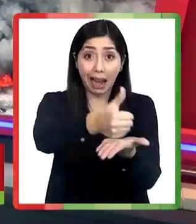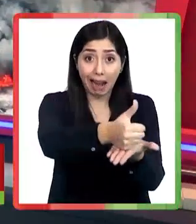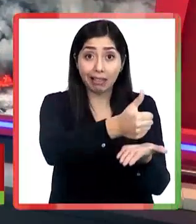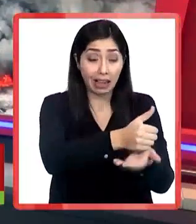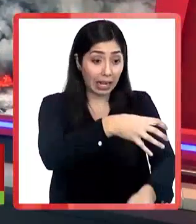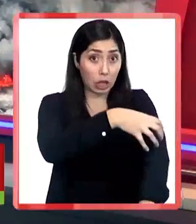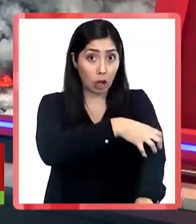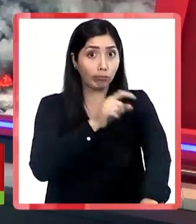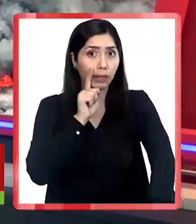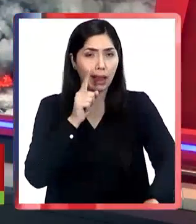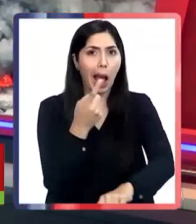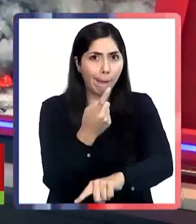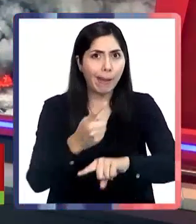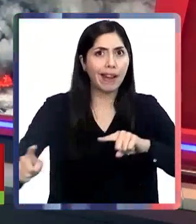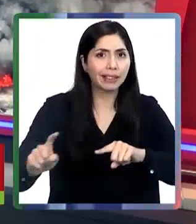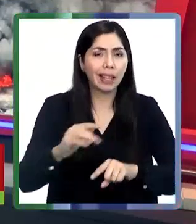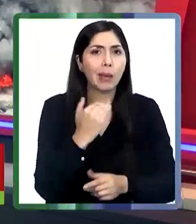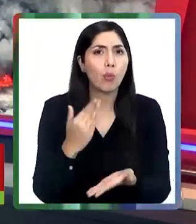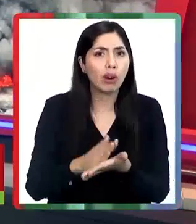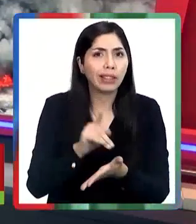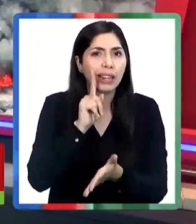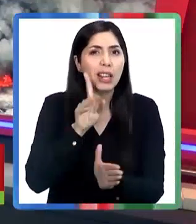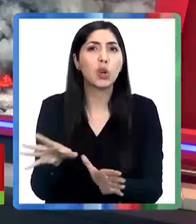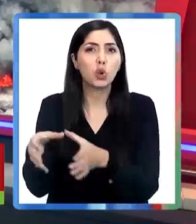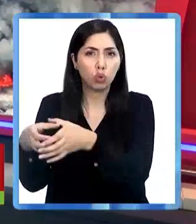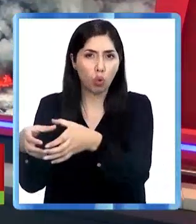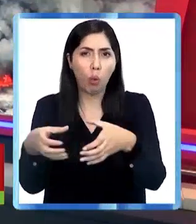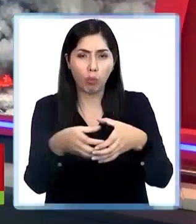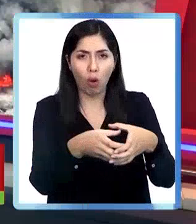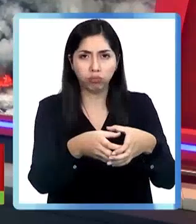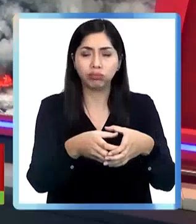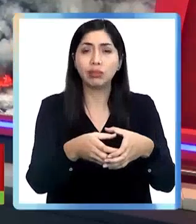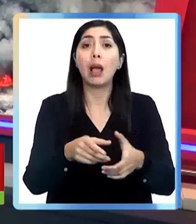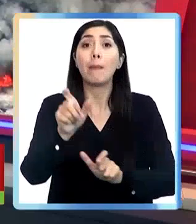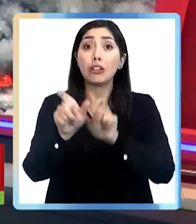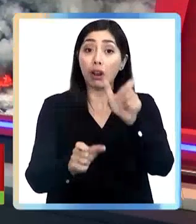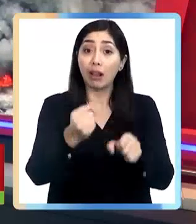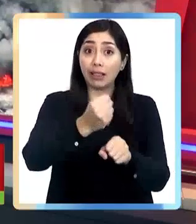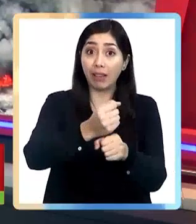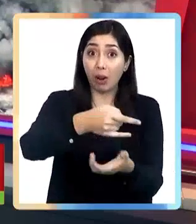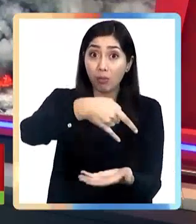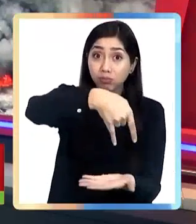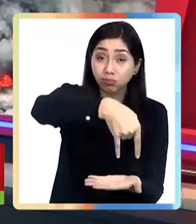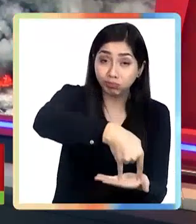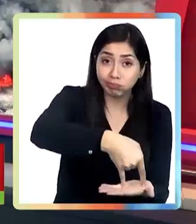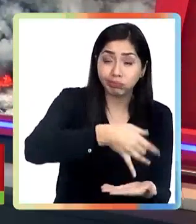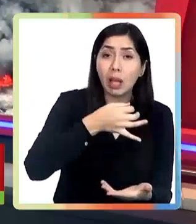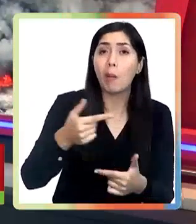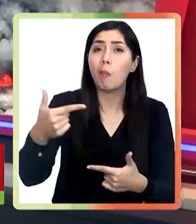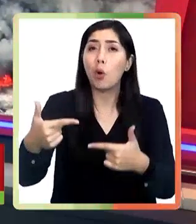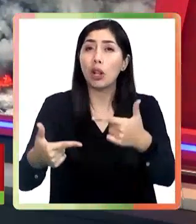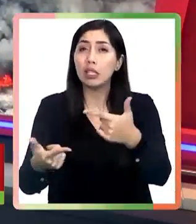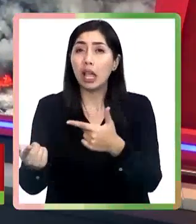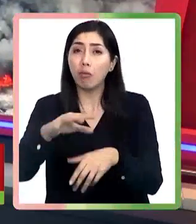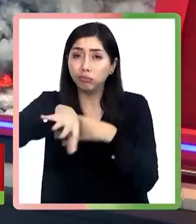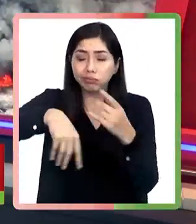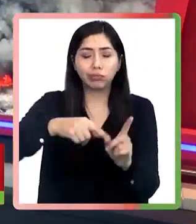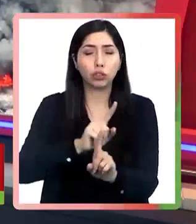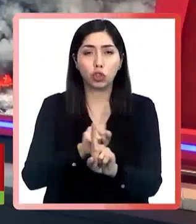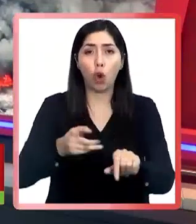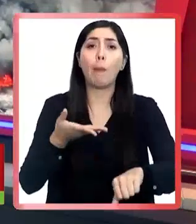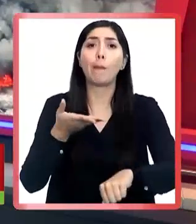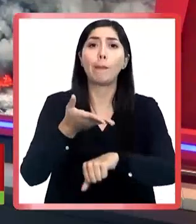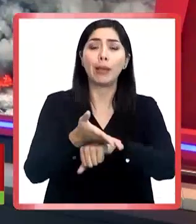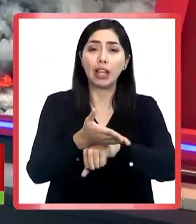han sido amenazados de muerte por grupos radicalizados. Los parlamentarios llamaron a no mexicanizar la política y pidieron al